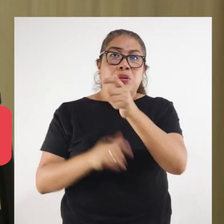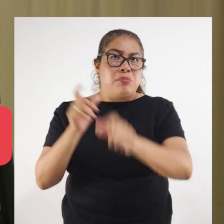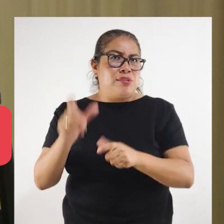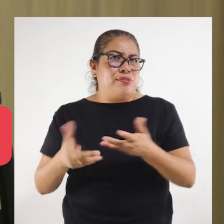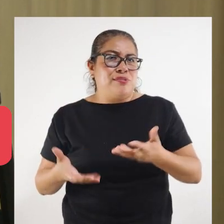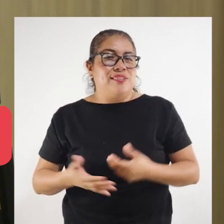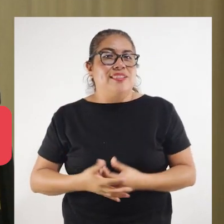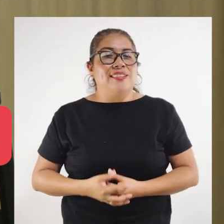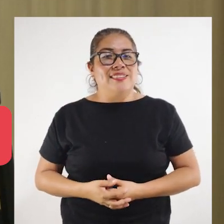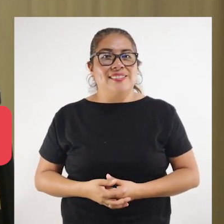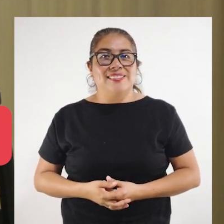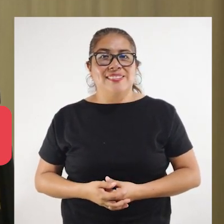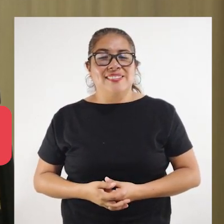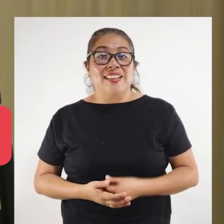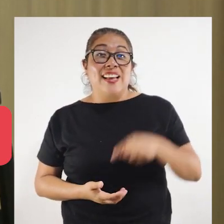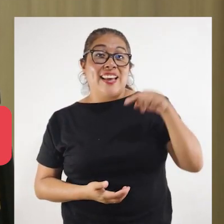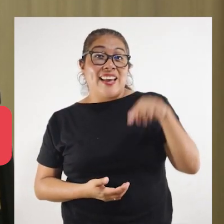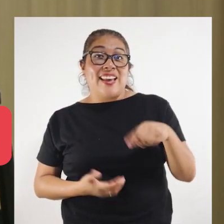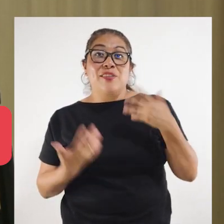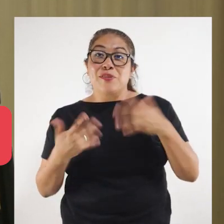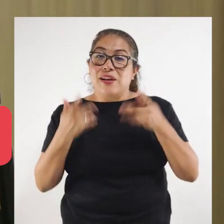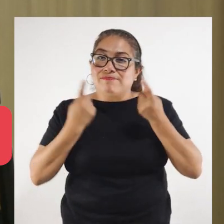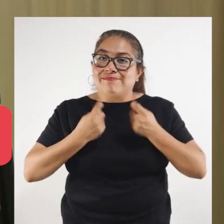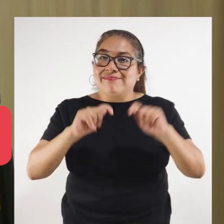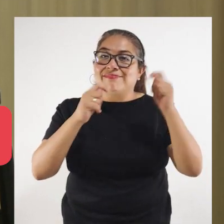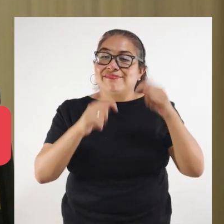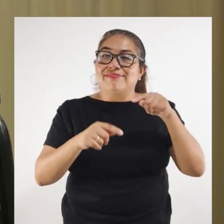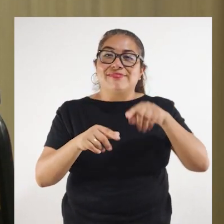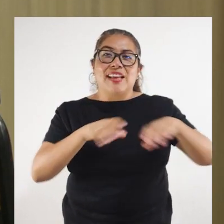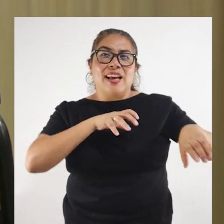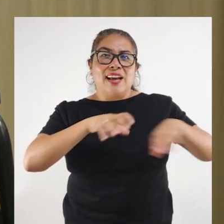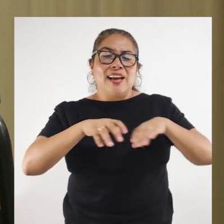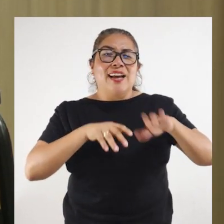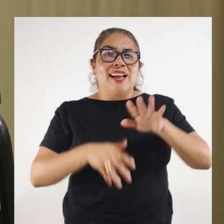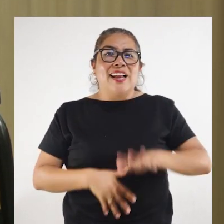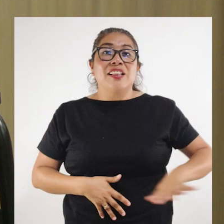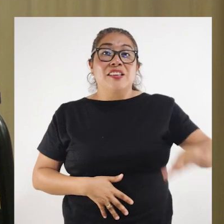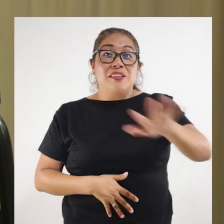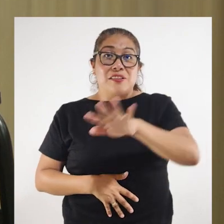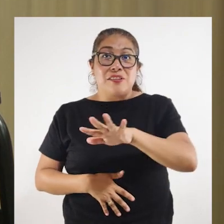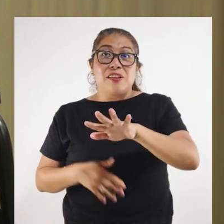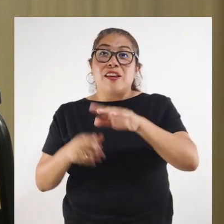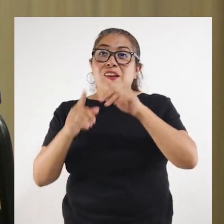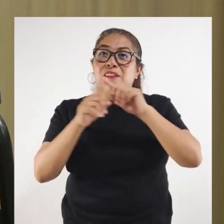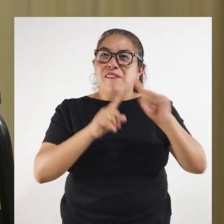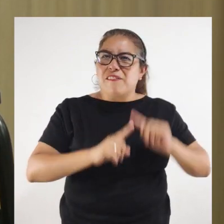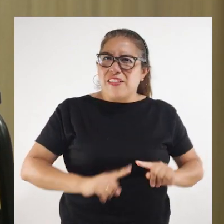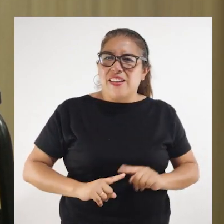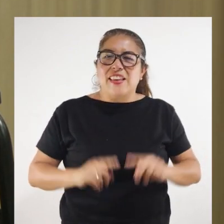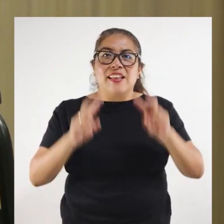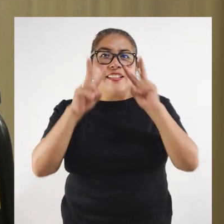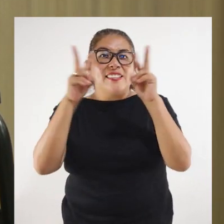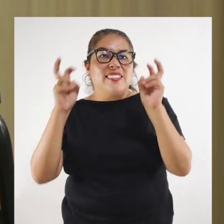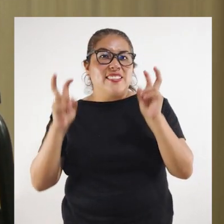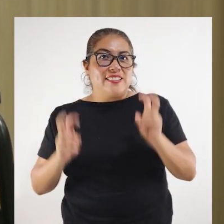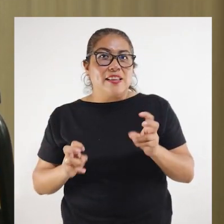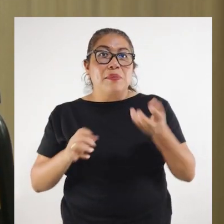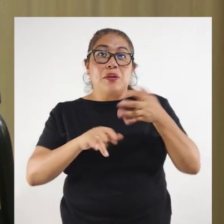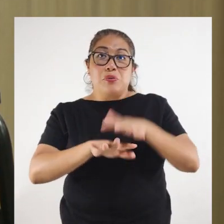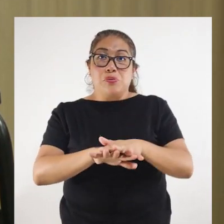demás personas. Y estos esfuerzos que se realizan a nivel de temas inclusivos